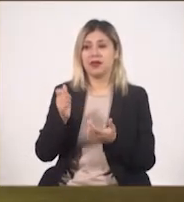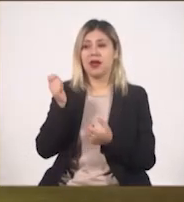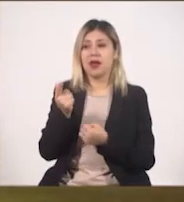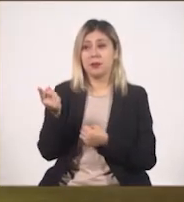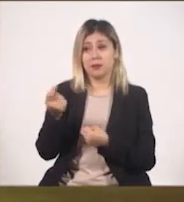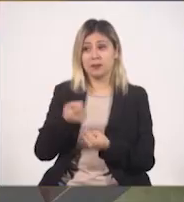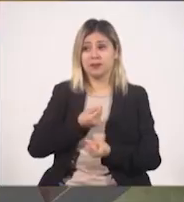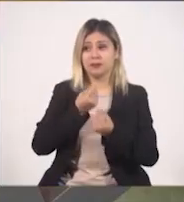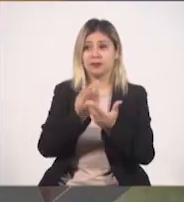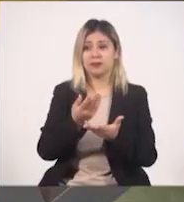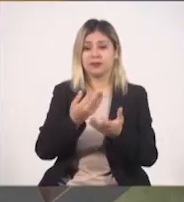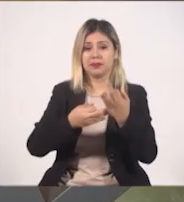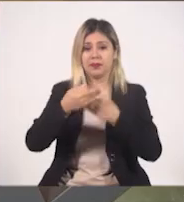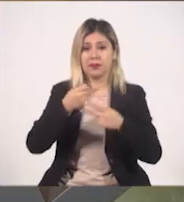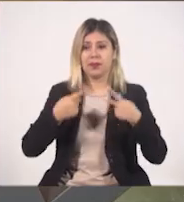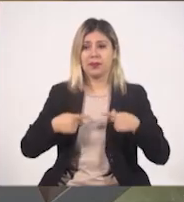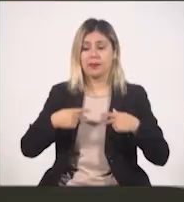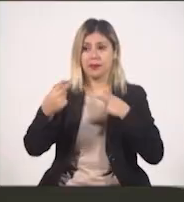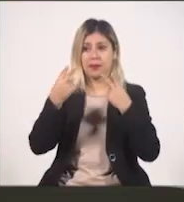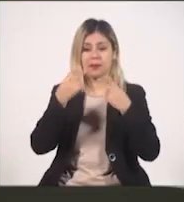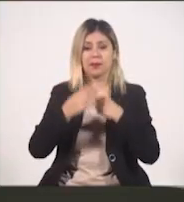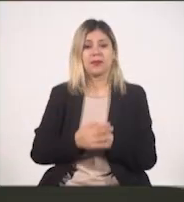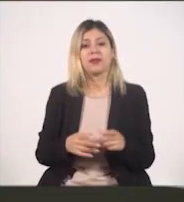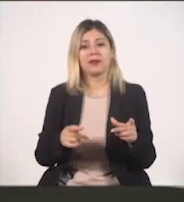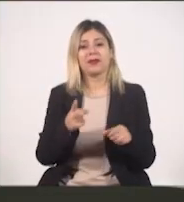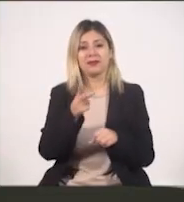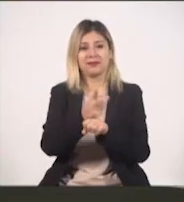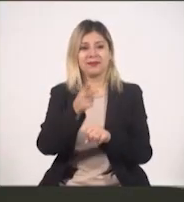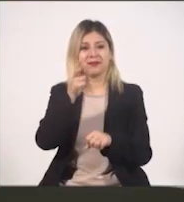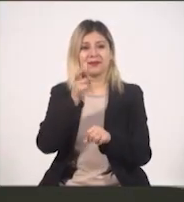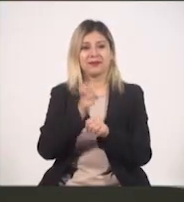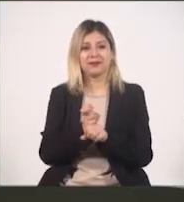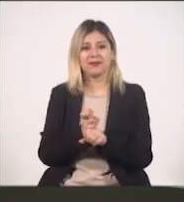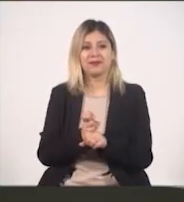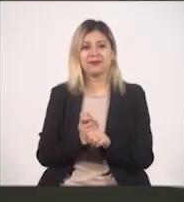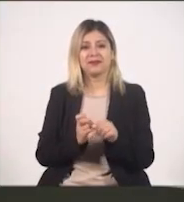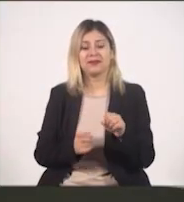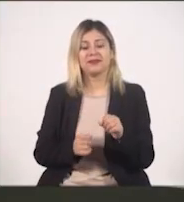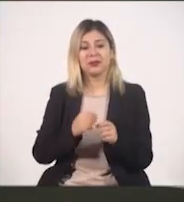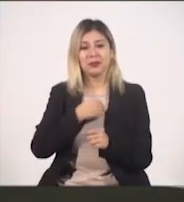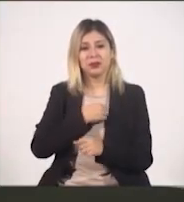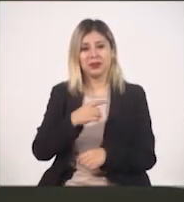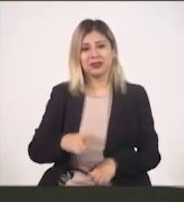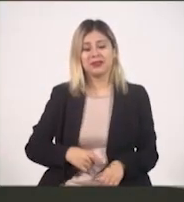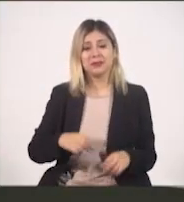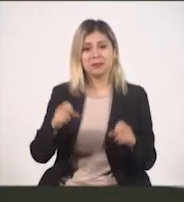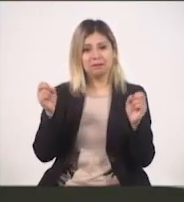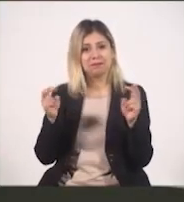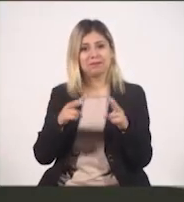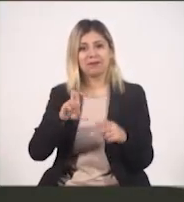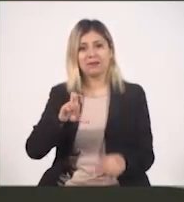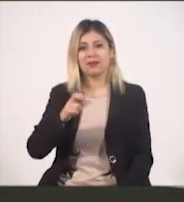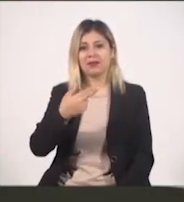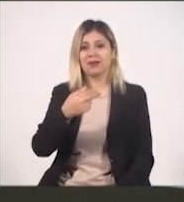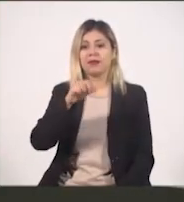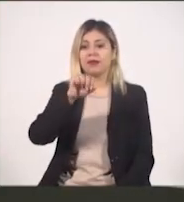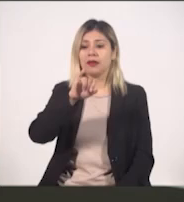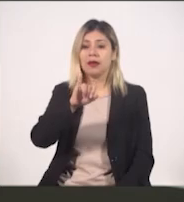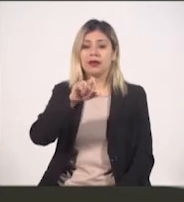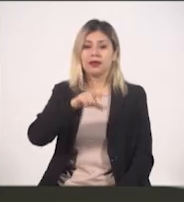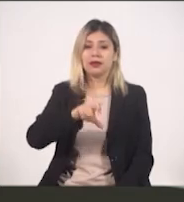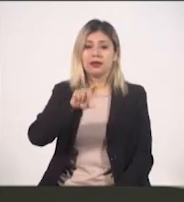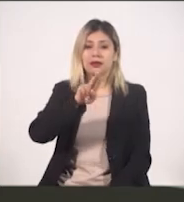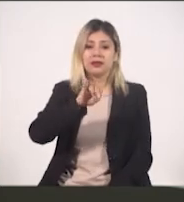antes de despedirnos, con toda la gente que nos está viendo. Pues hacerle la invitación. digo, Chiquilistlán los espera con las manos abiertas.